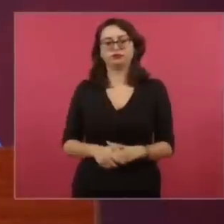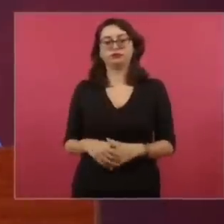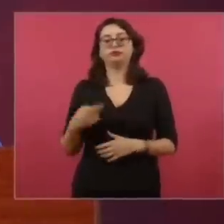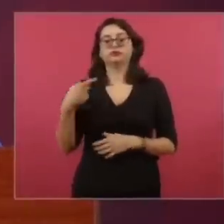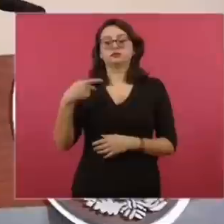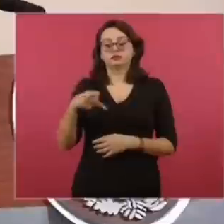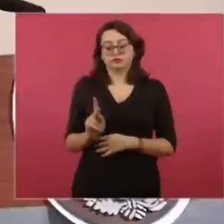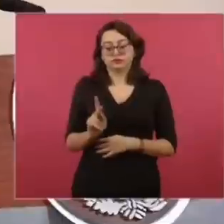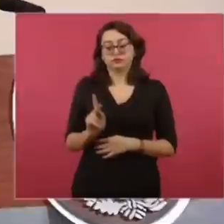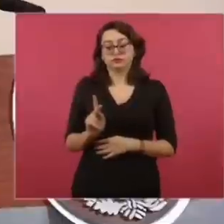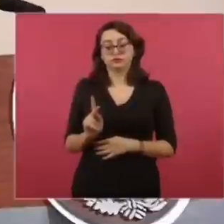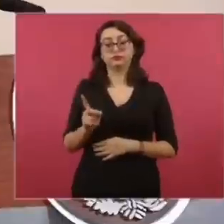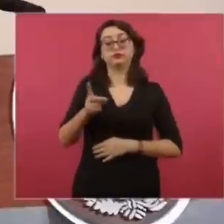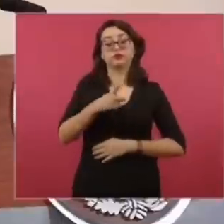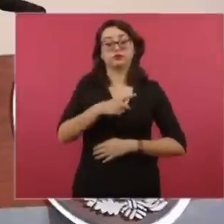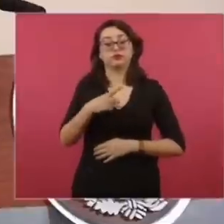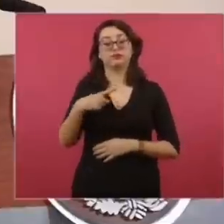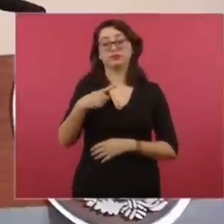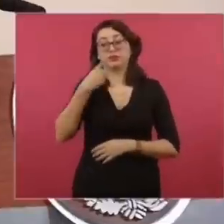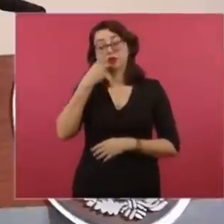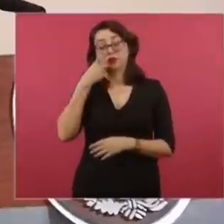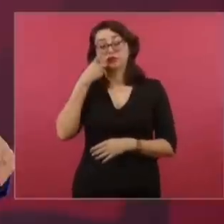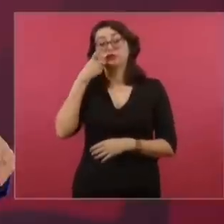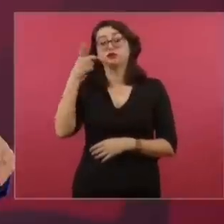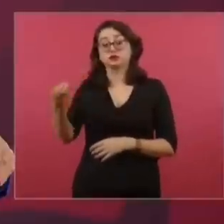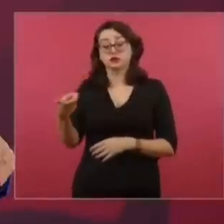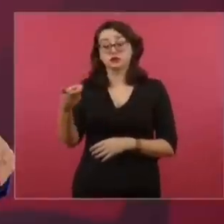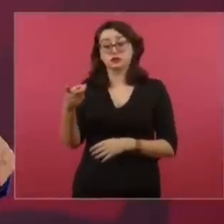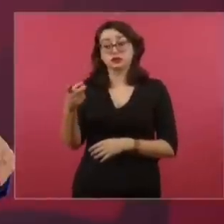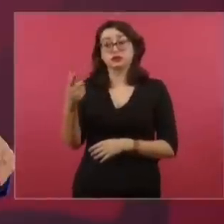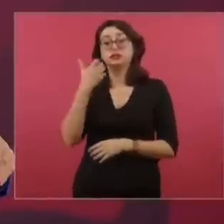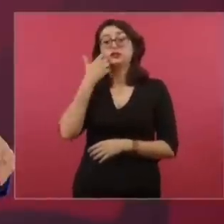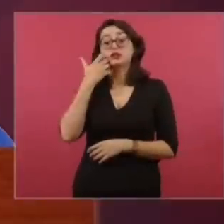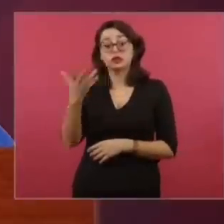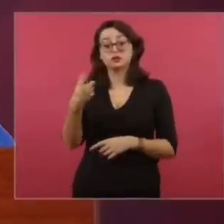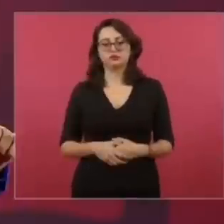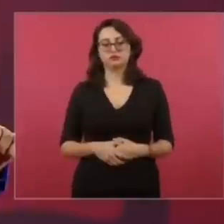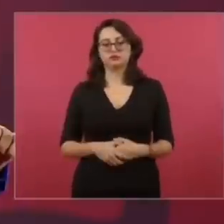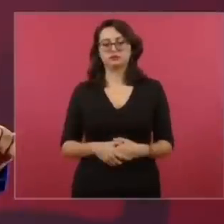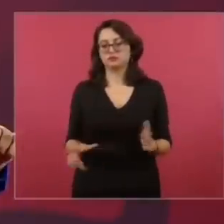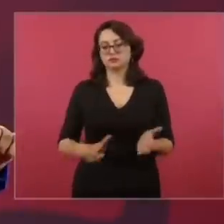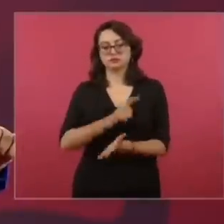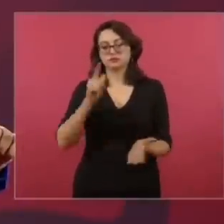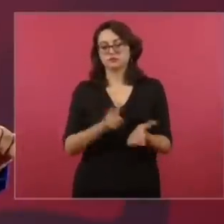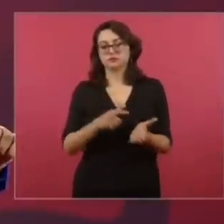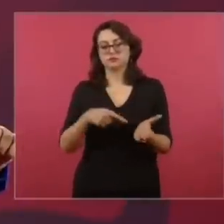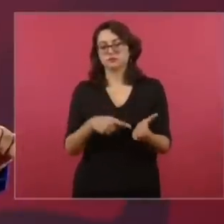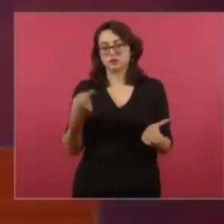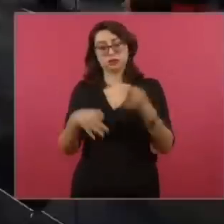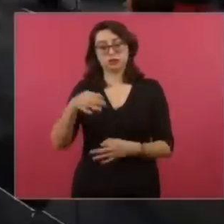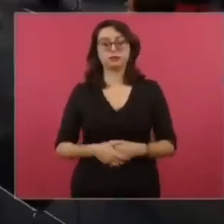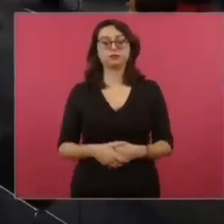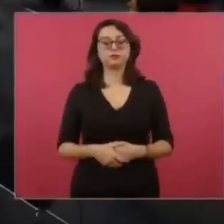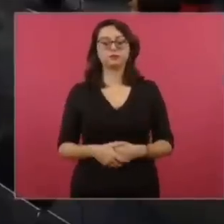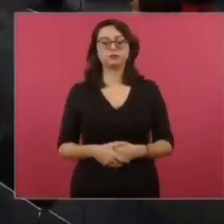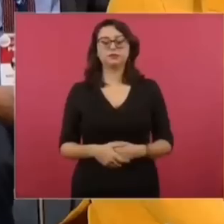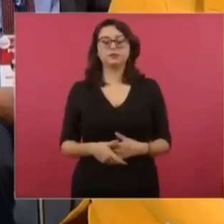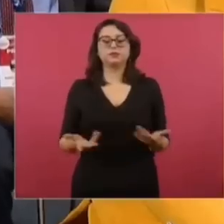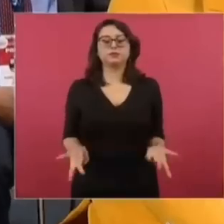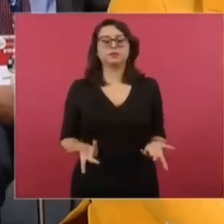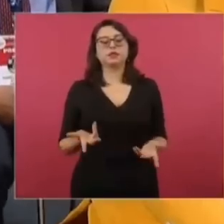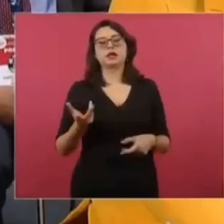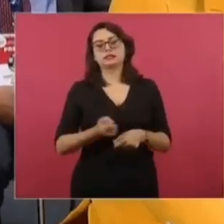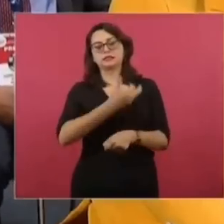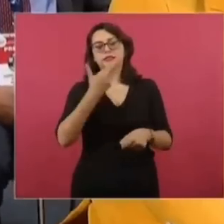nosotros estamos con la directriz de diálogo, diálogo y más diálogo. No vamos a caer en la violencia. Hablaba de no caer en